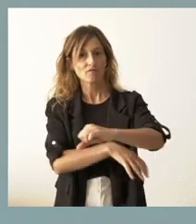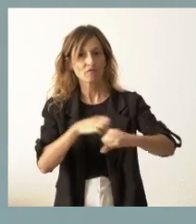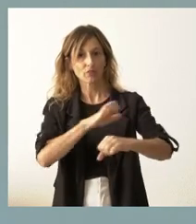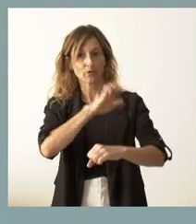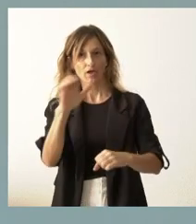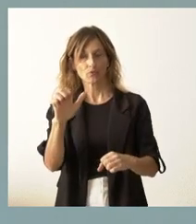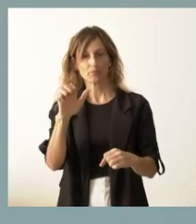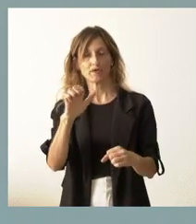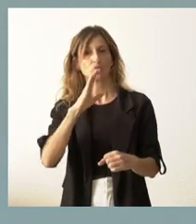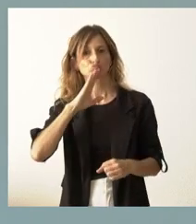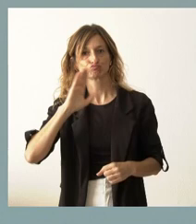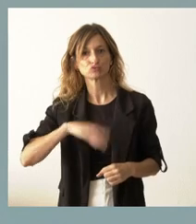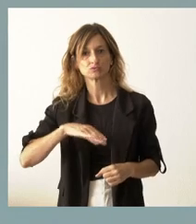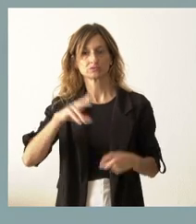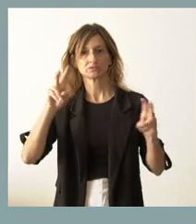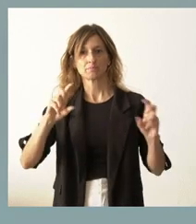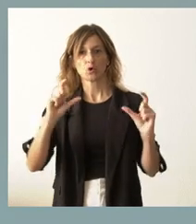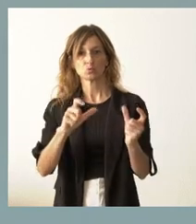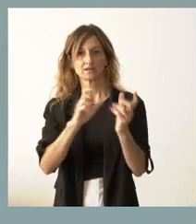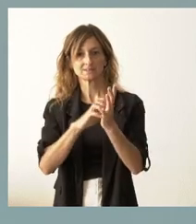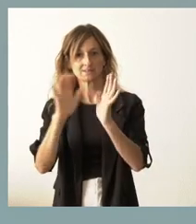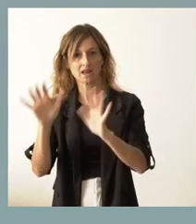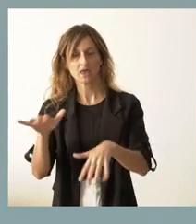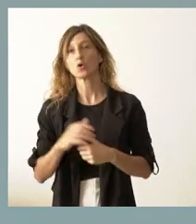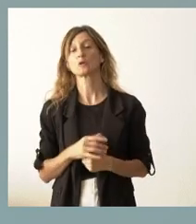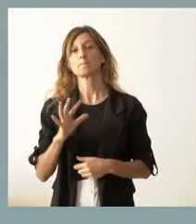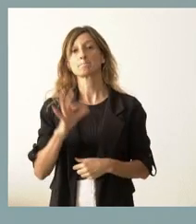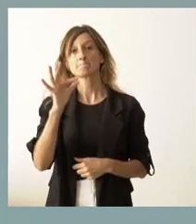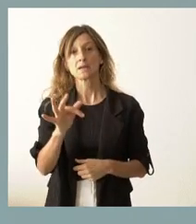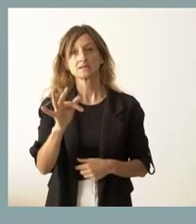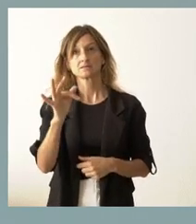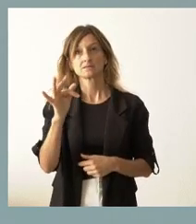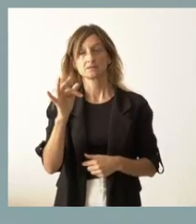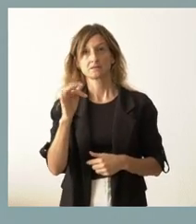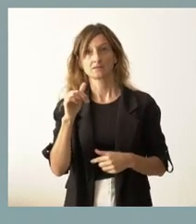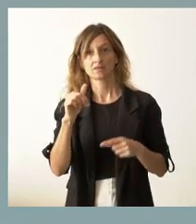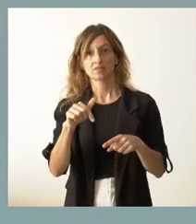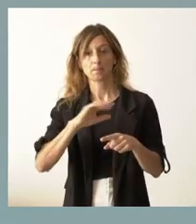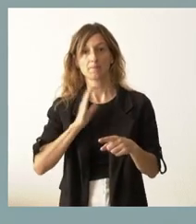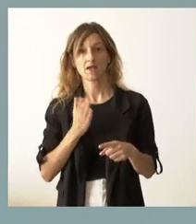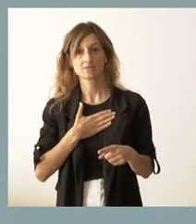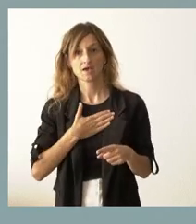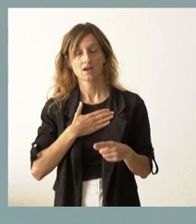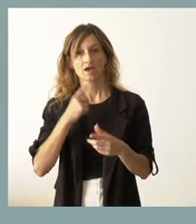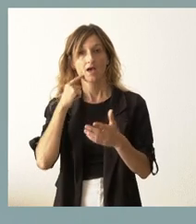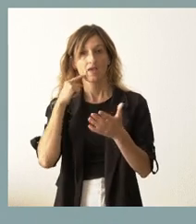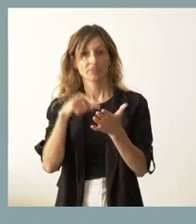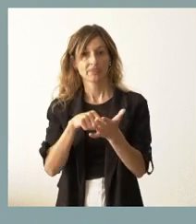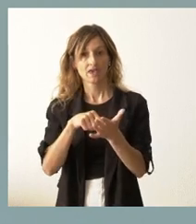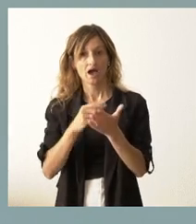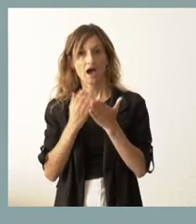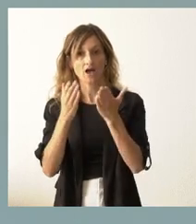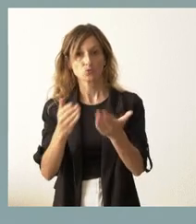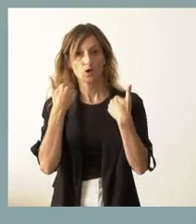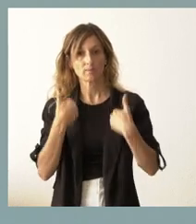europeos de forma adecuada por parte de la Junta de Castilla y León. Si a eso añadimos que en la víspera del Día de la Ayuda